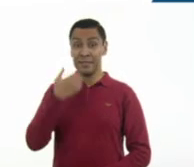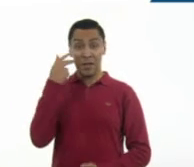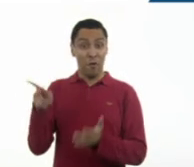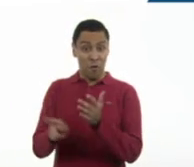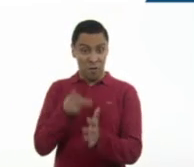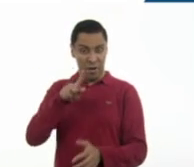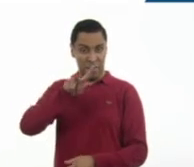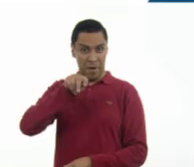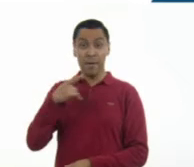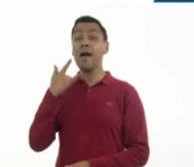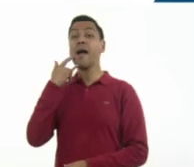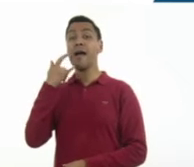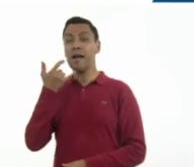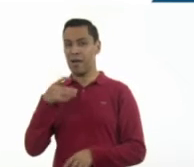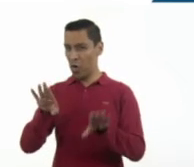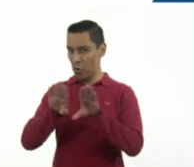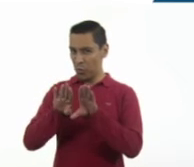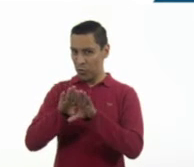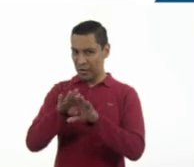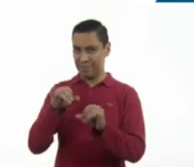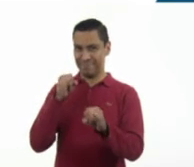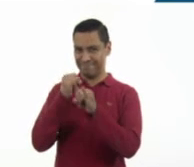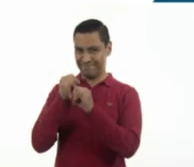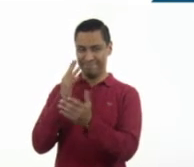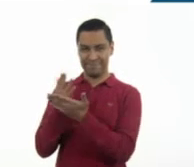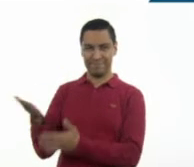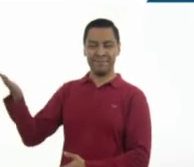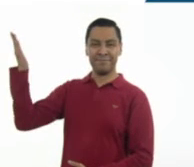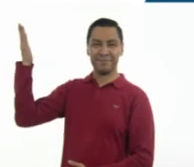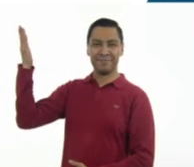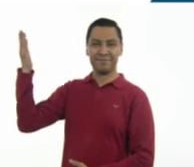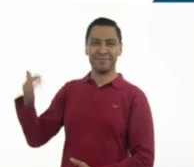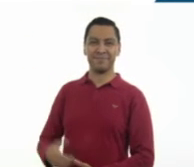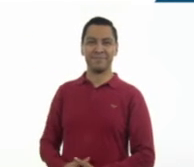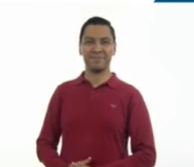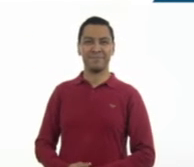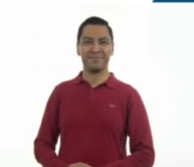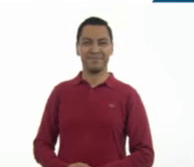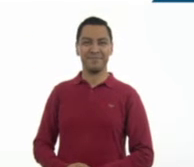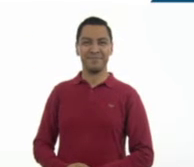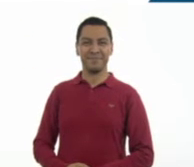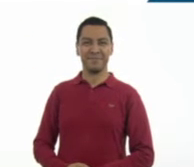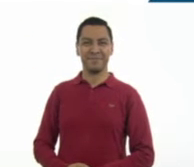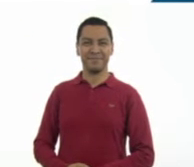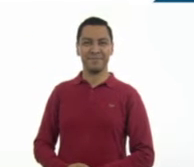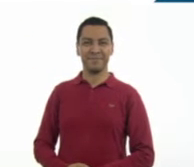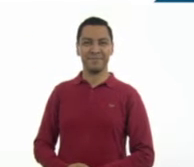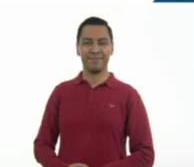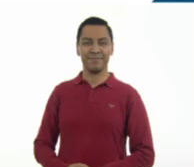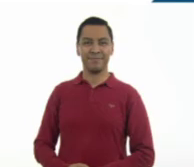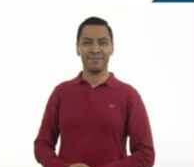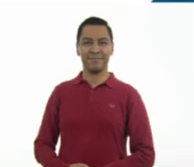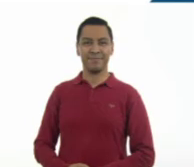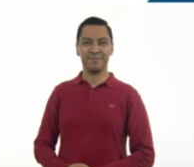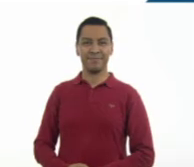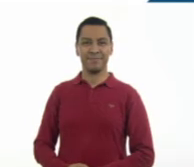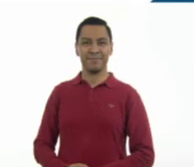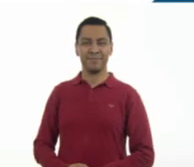ver los programas de Aprende en Casa, los puedes encontrar en la siguiente liga. Aprende en Casa.cep.gov